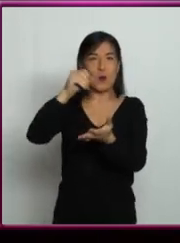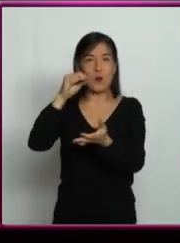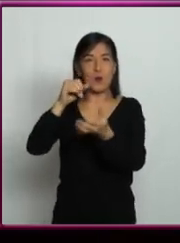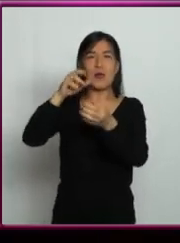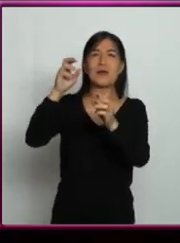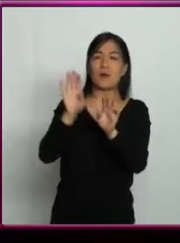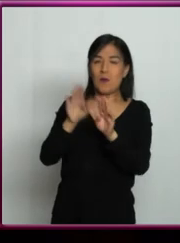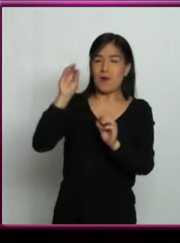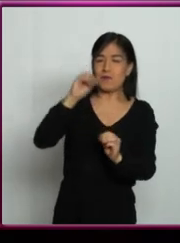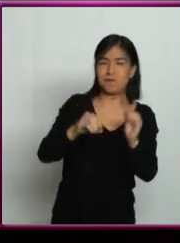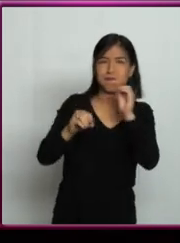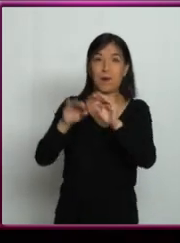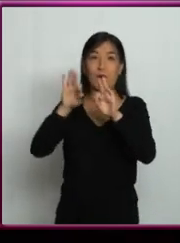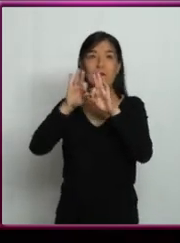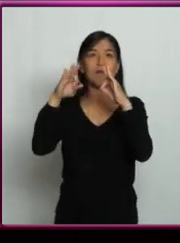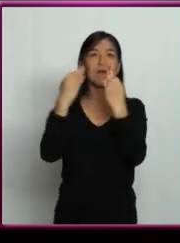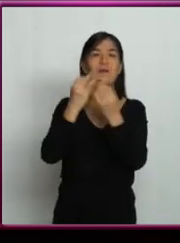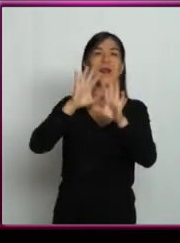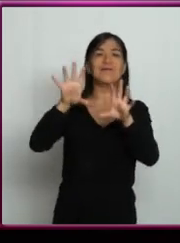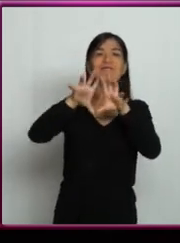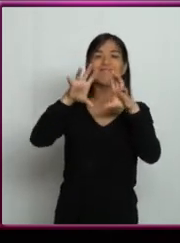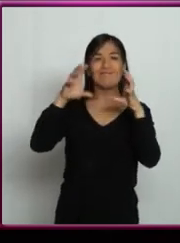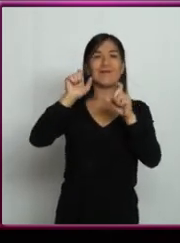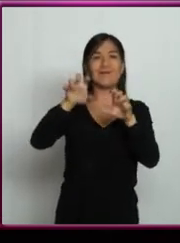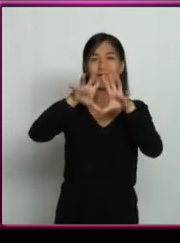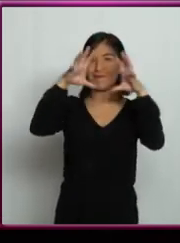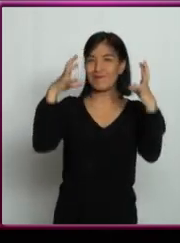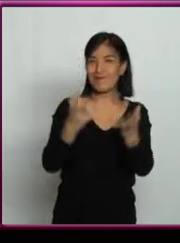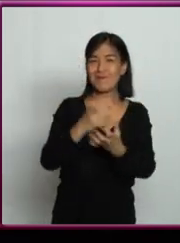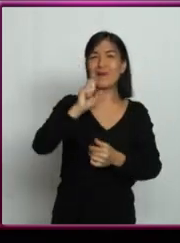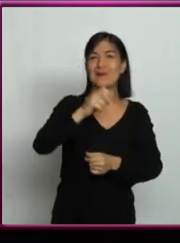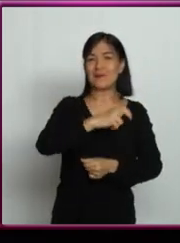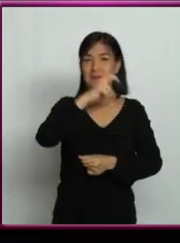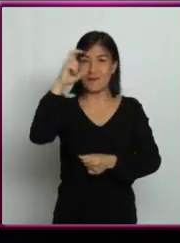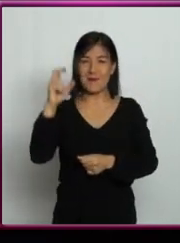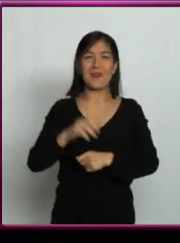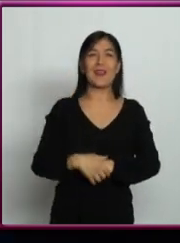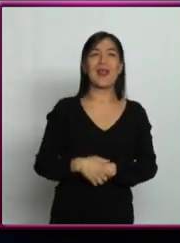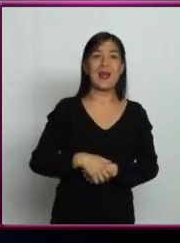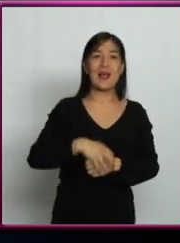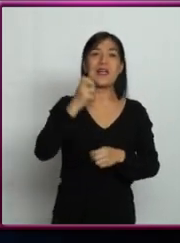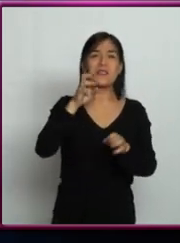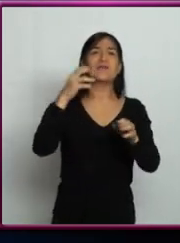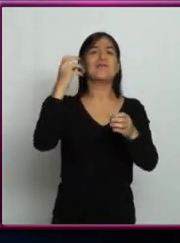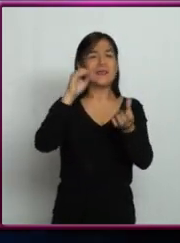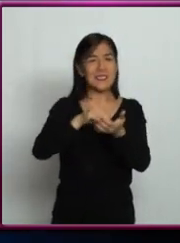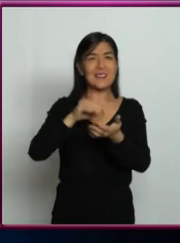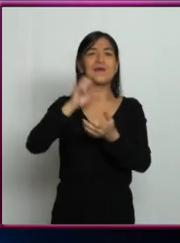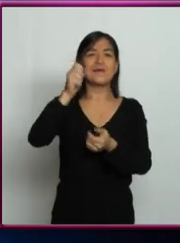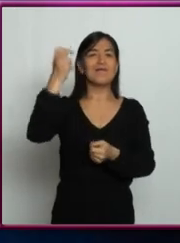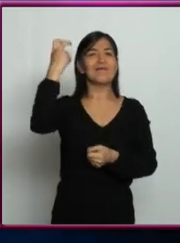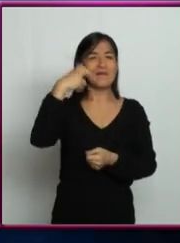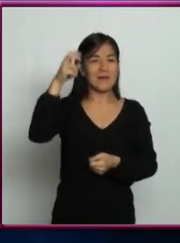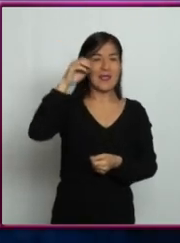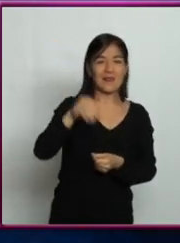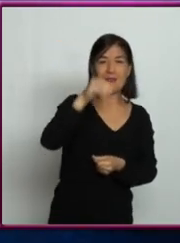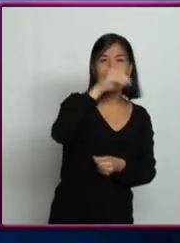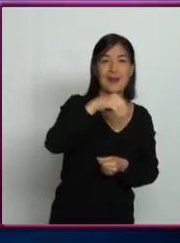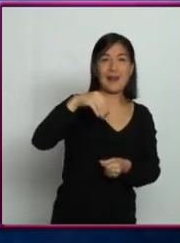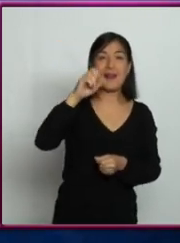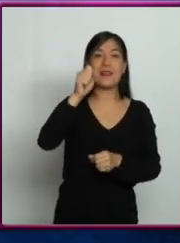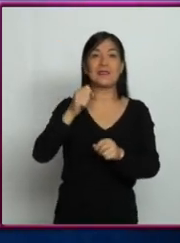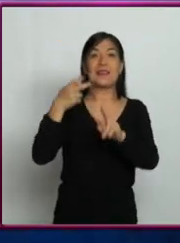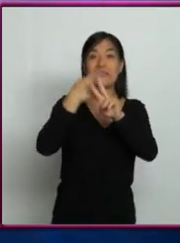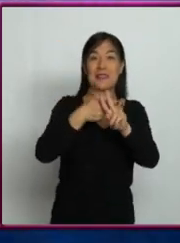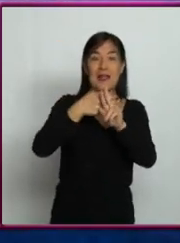hasta formar un planeta hecho y derecho. Sigamos nuestro recorrido viajando telescópicamente hasta la estrella